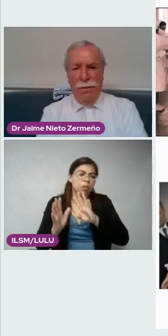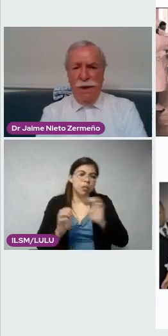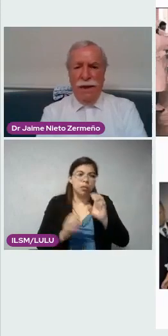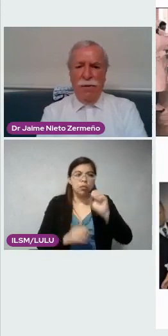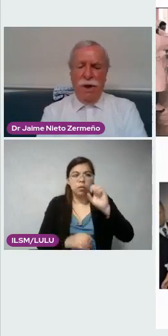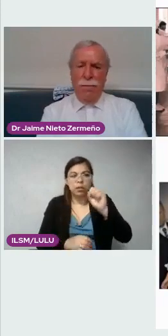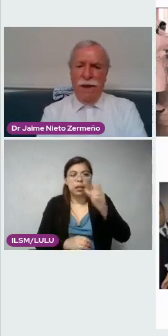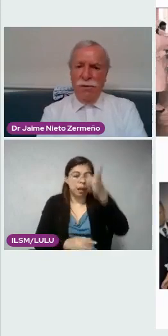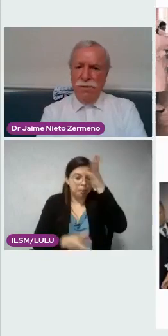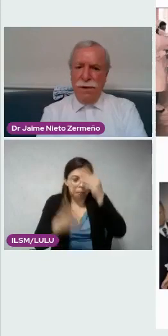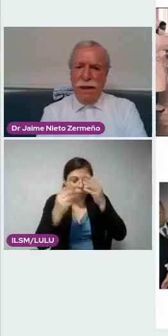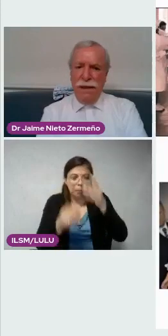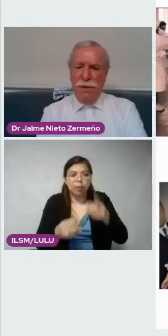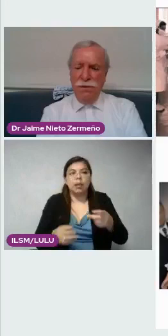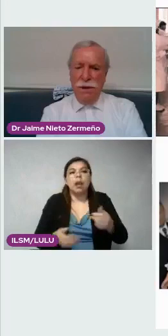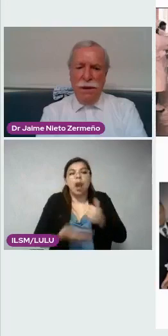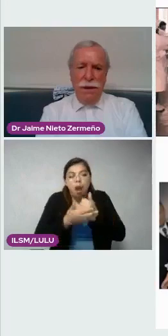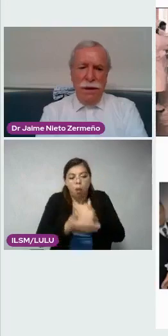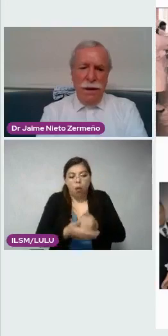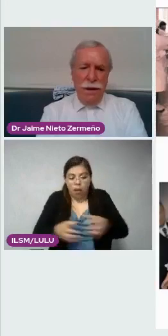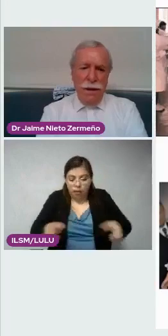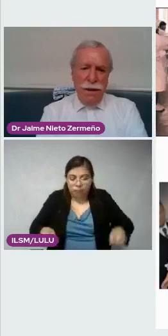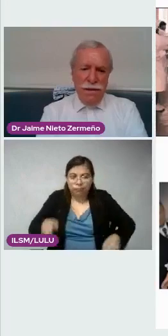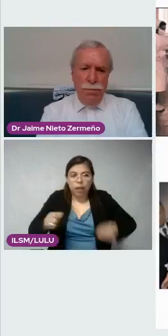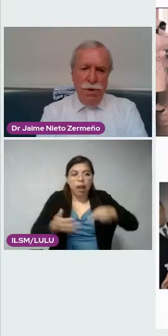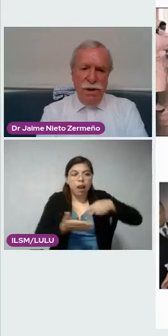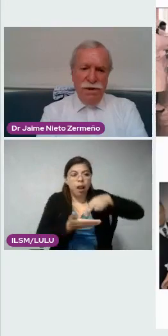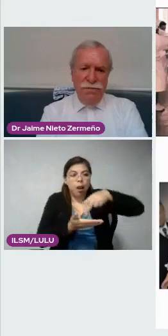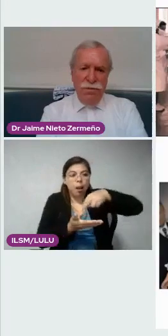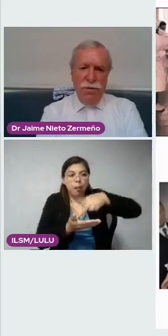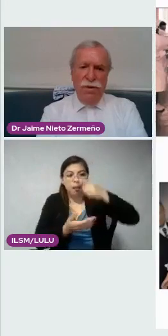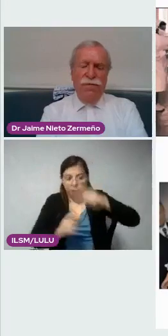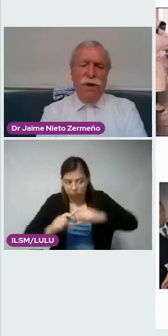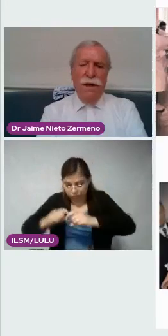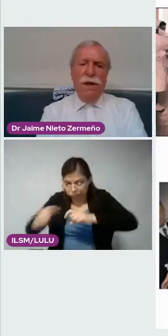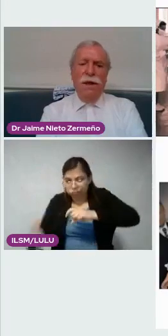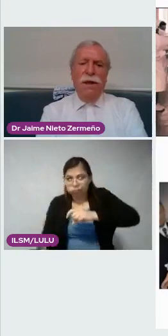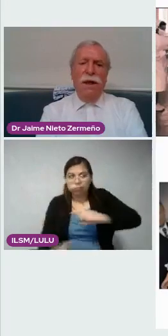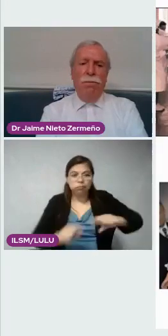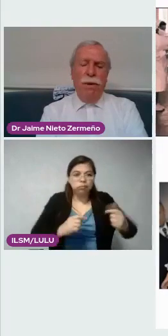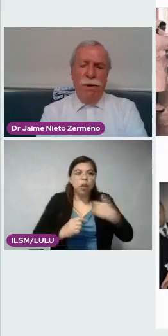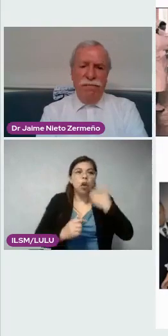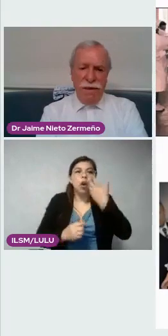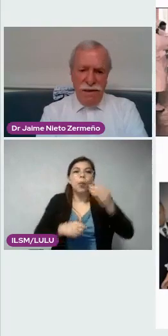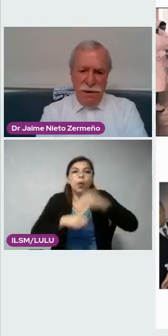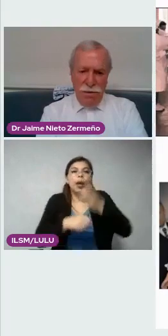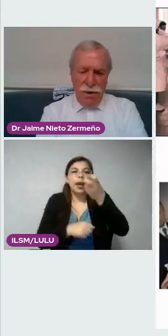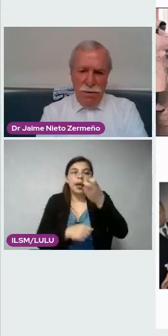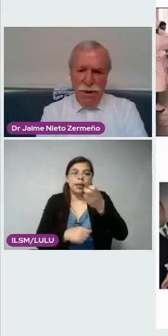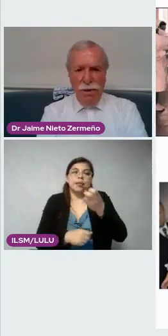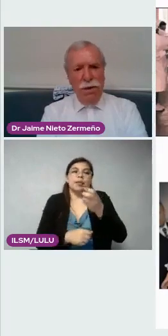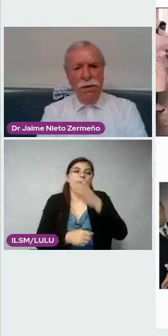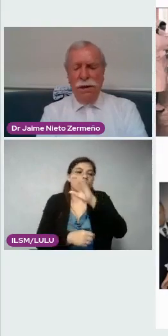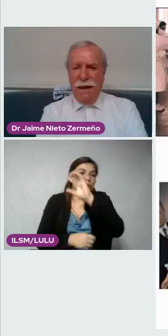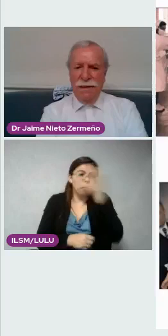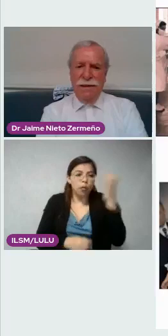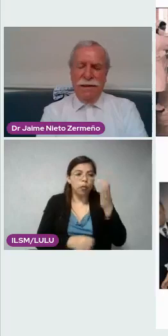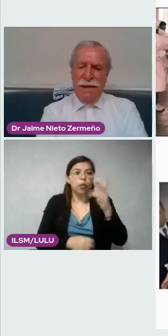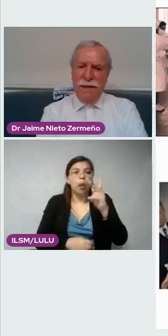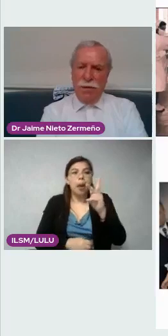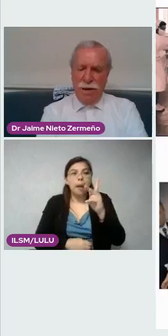caminar con aparatos mecánicos. Y quise poner esta fotografía. El Papa Francisco que vino